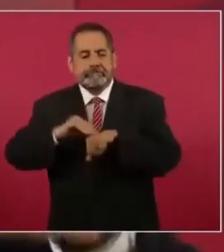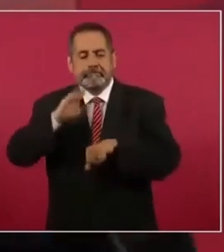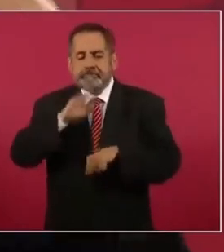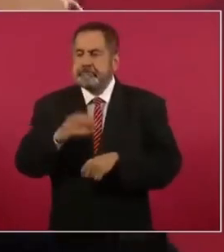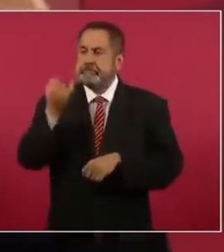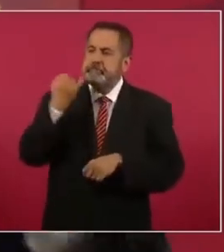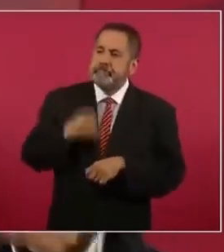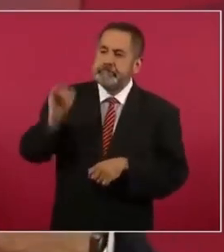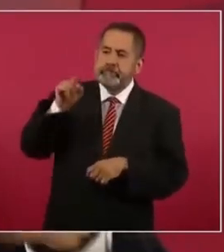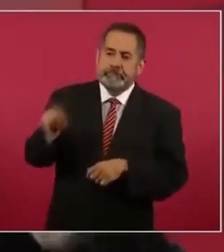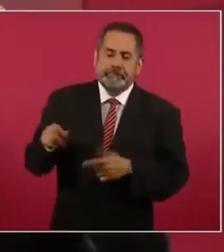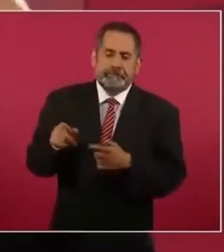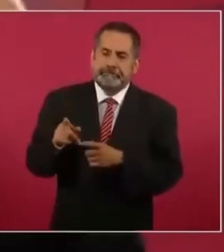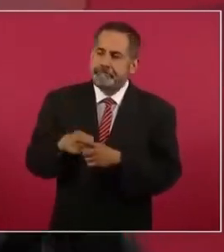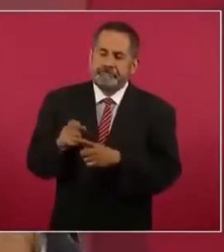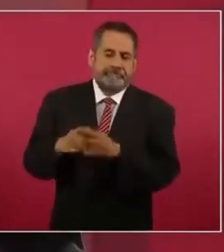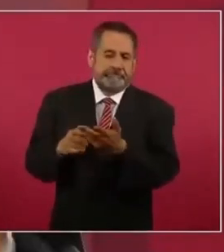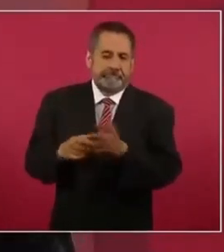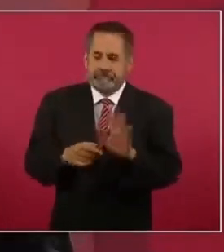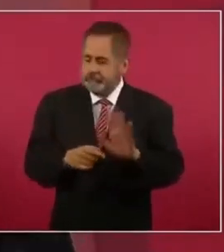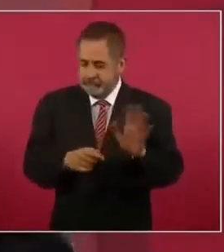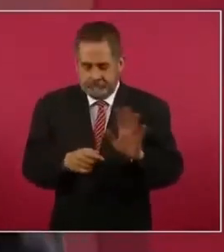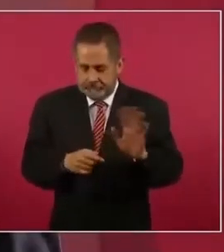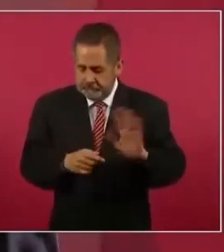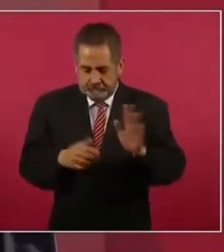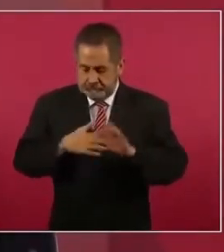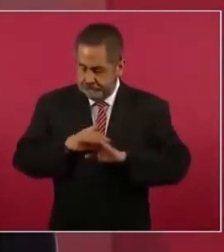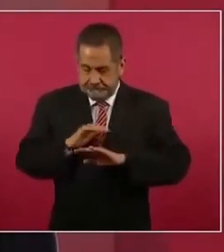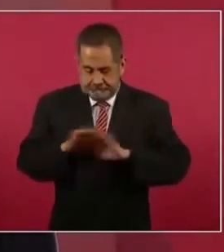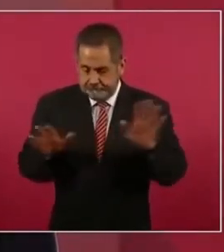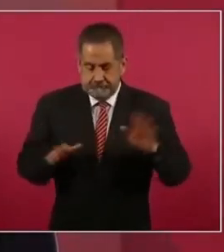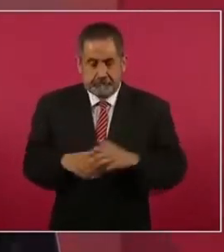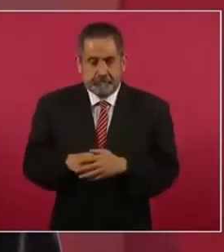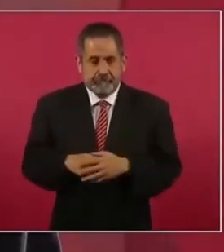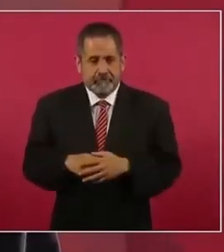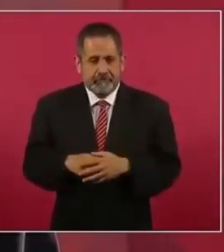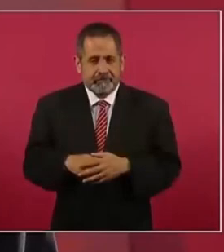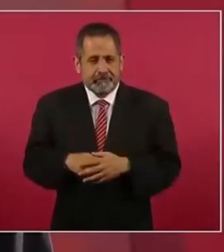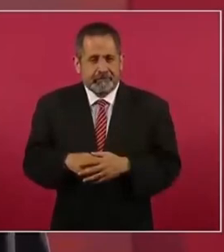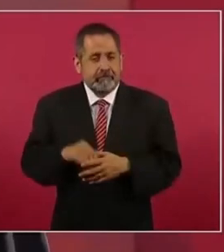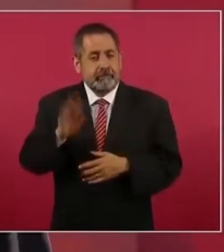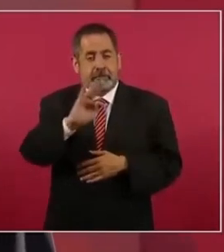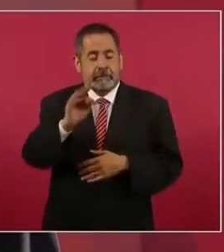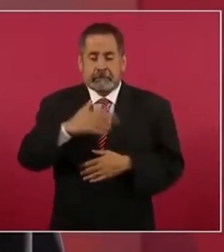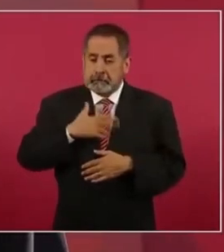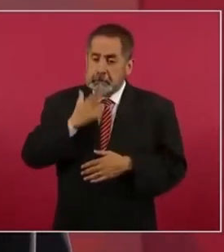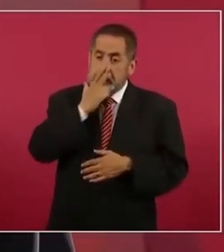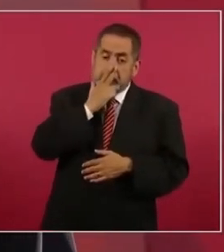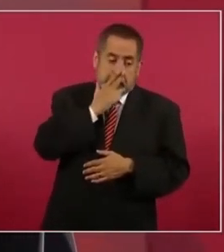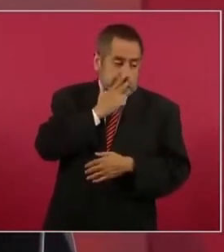tiene demasiado apego al poder